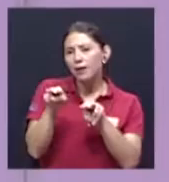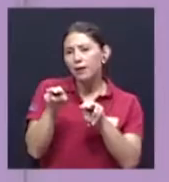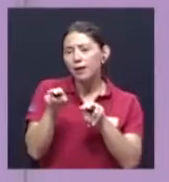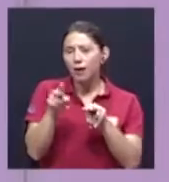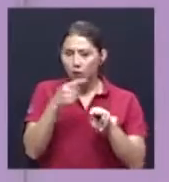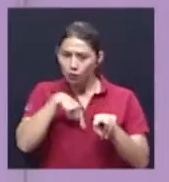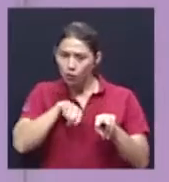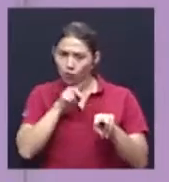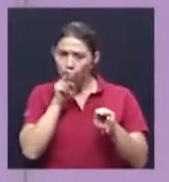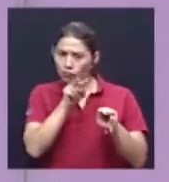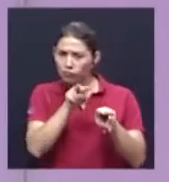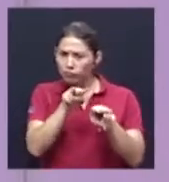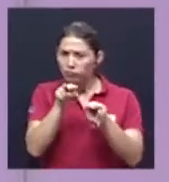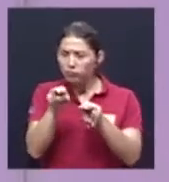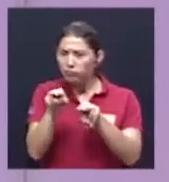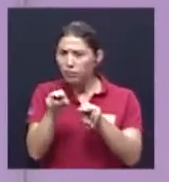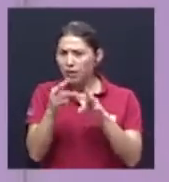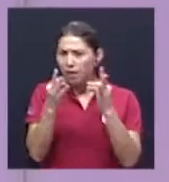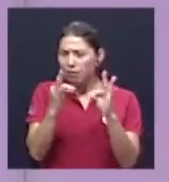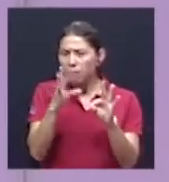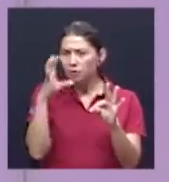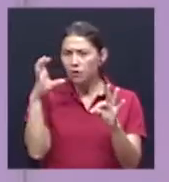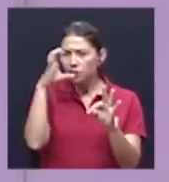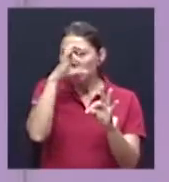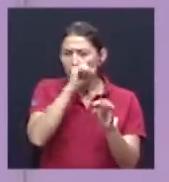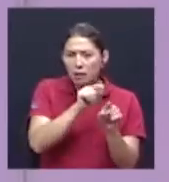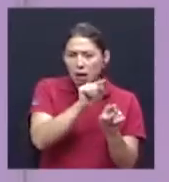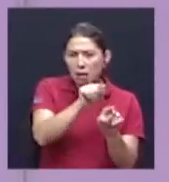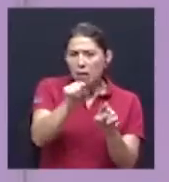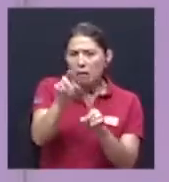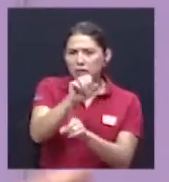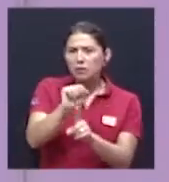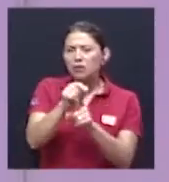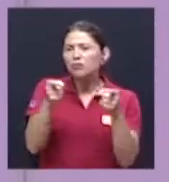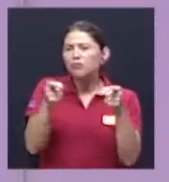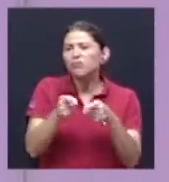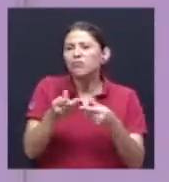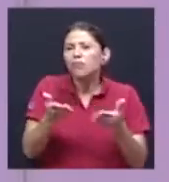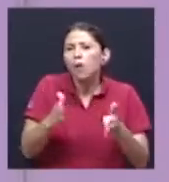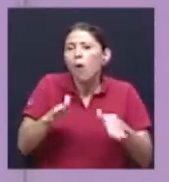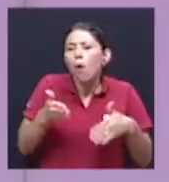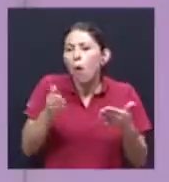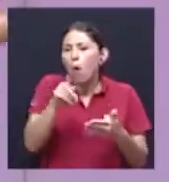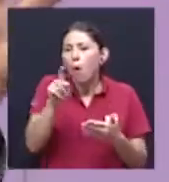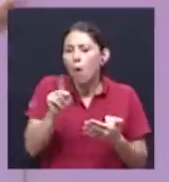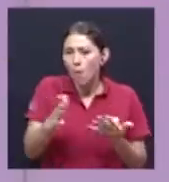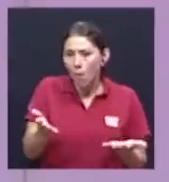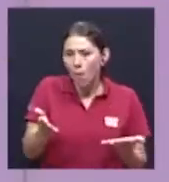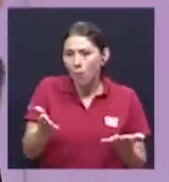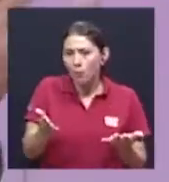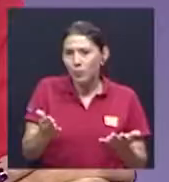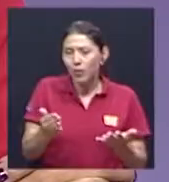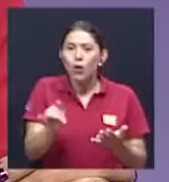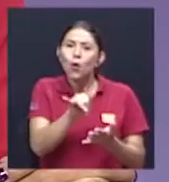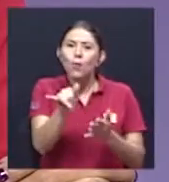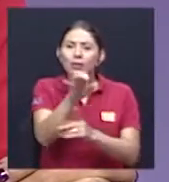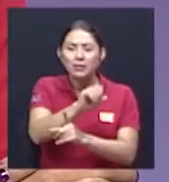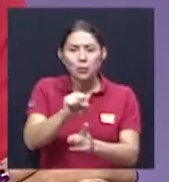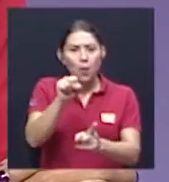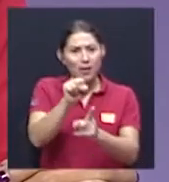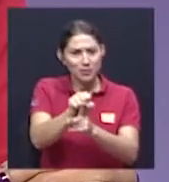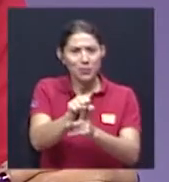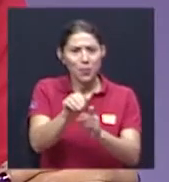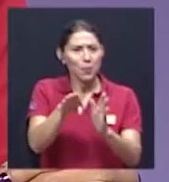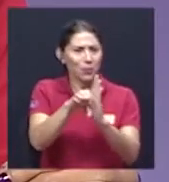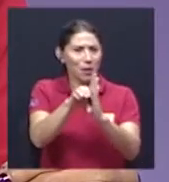observar realmente cómo se está moviendo la situación, la configuración, llamémosle el mapa, o sea, imaginándonos